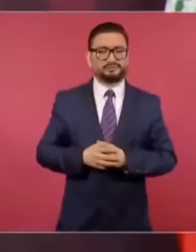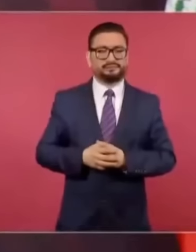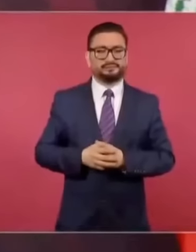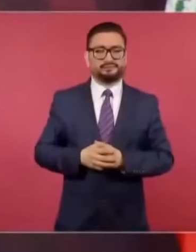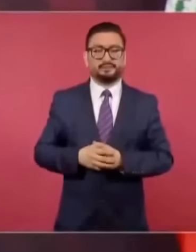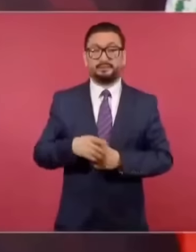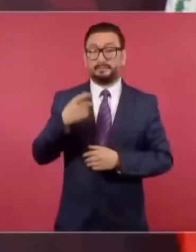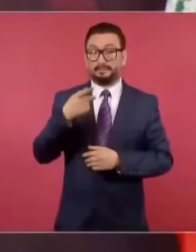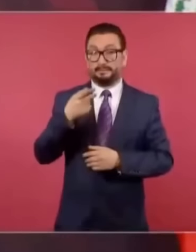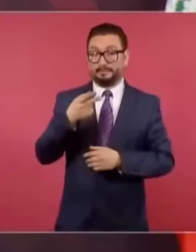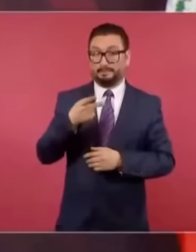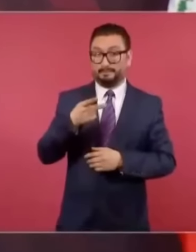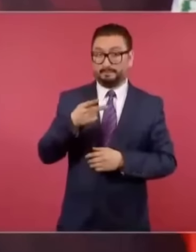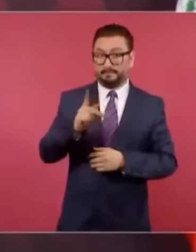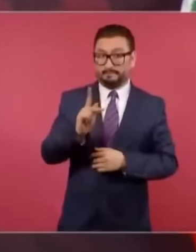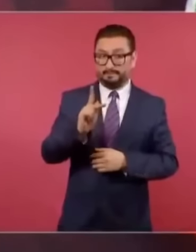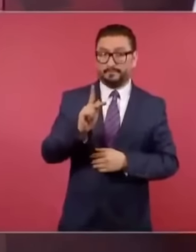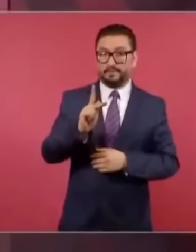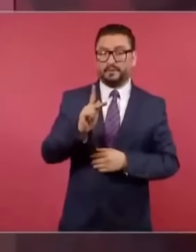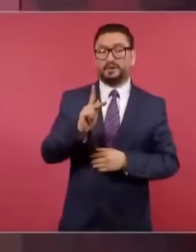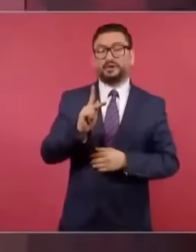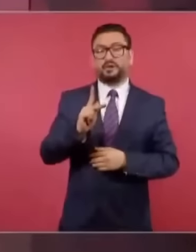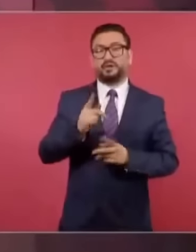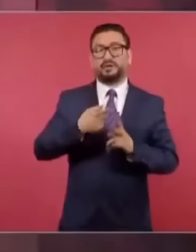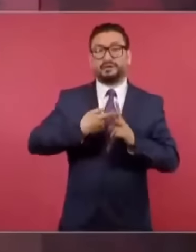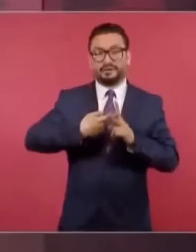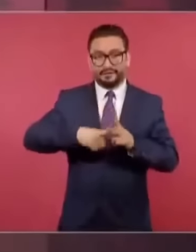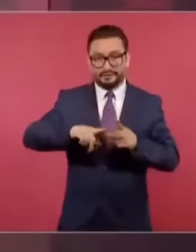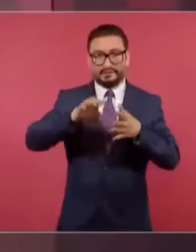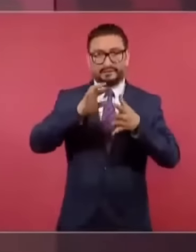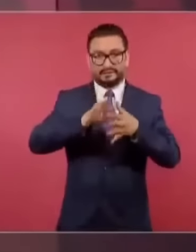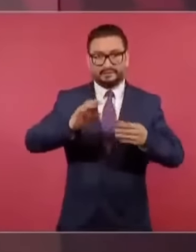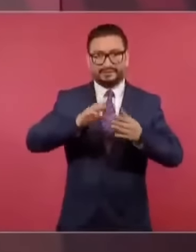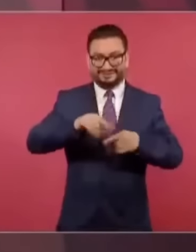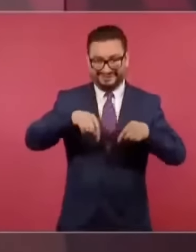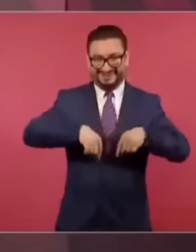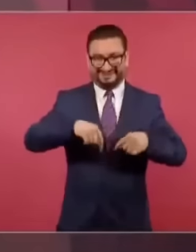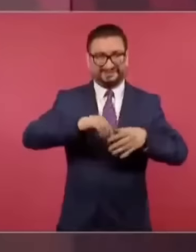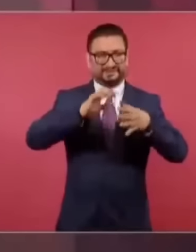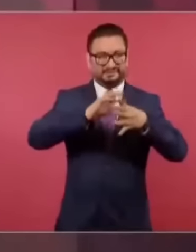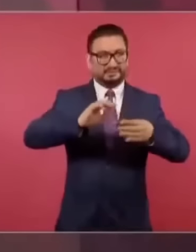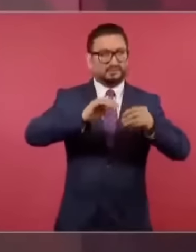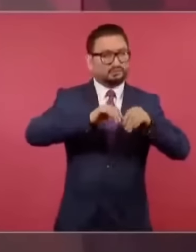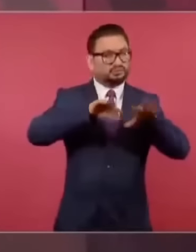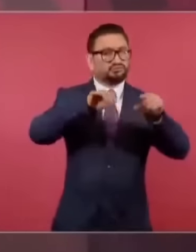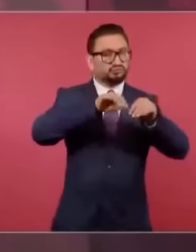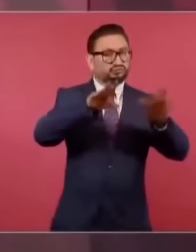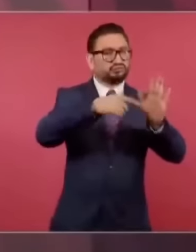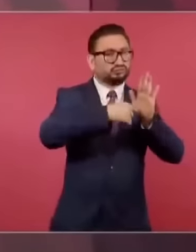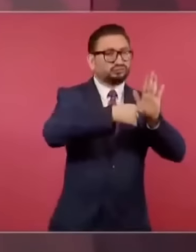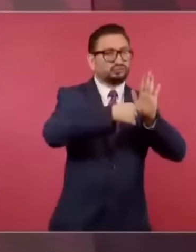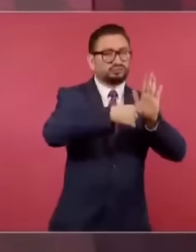Pero cuando se empieza a dar a conocer aquí y no